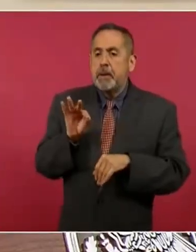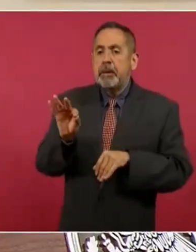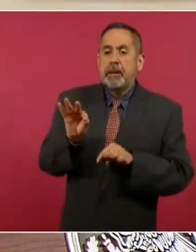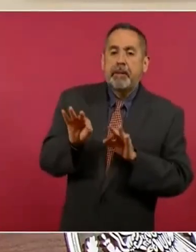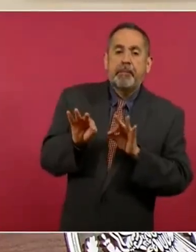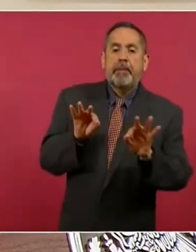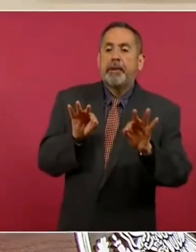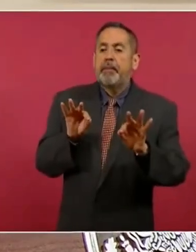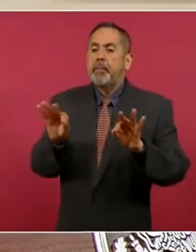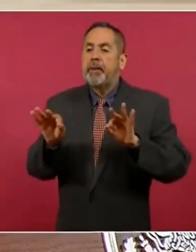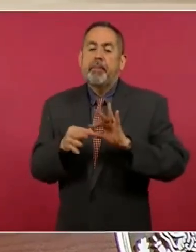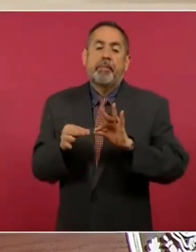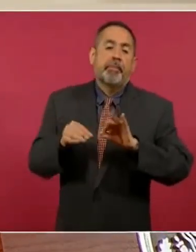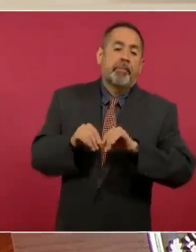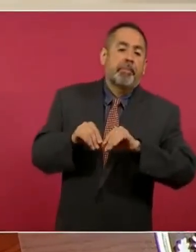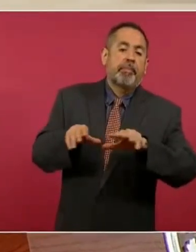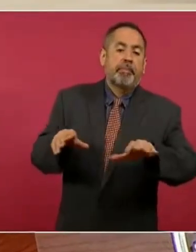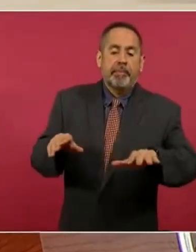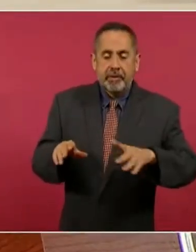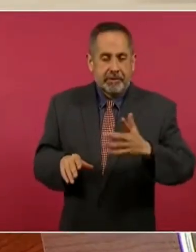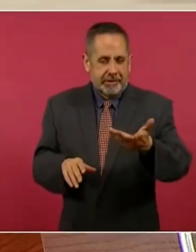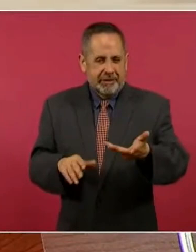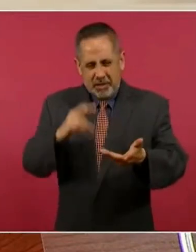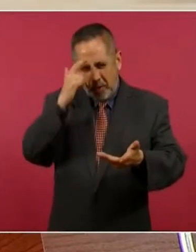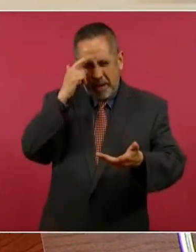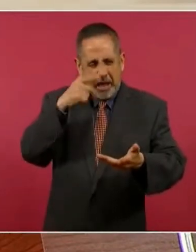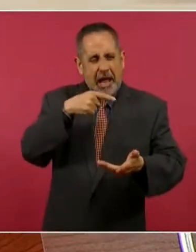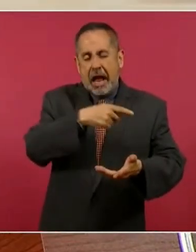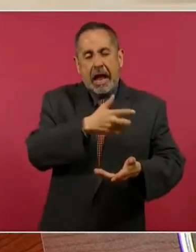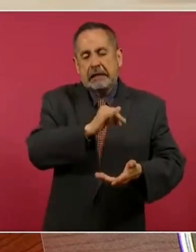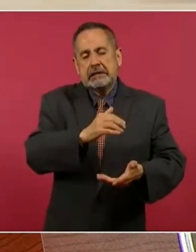con la técnica antigua